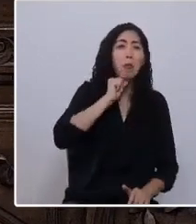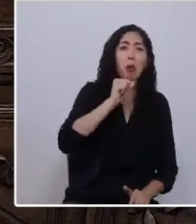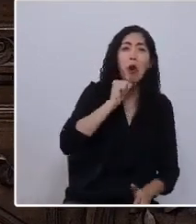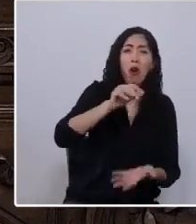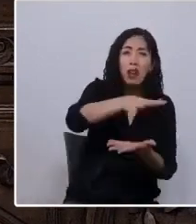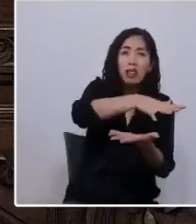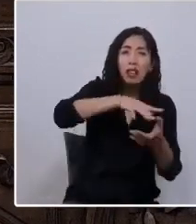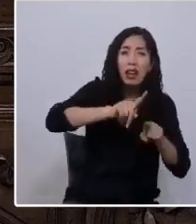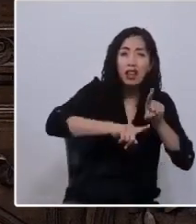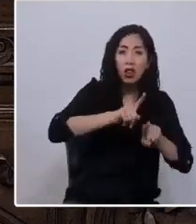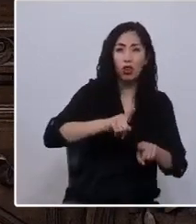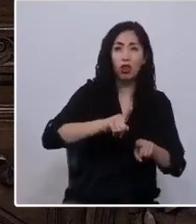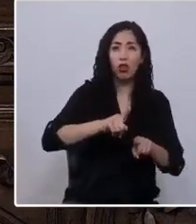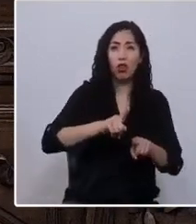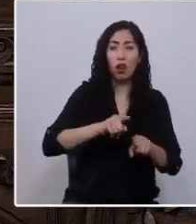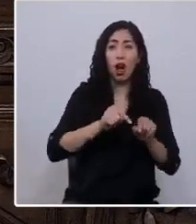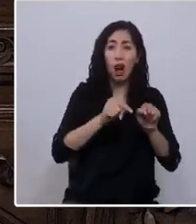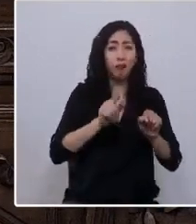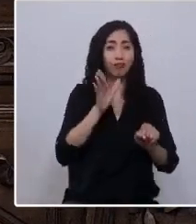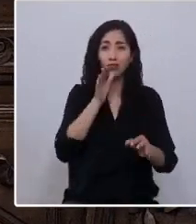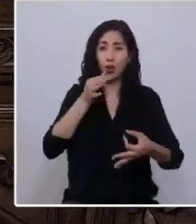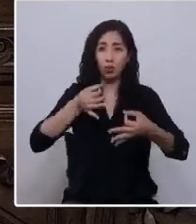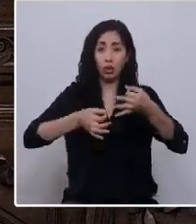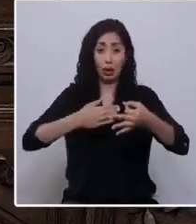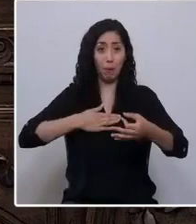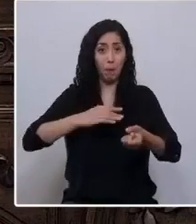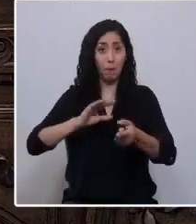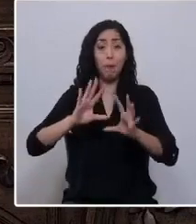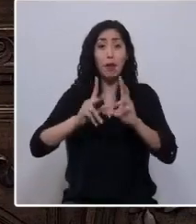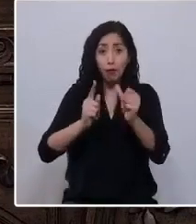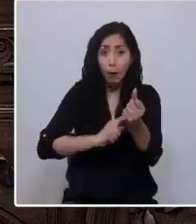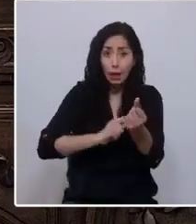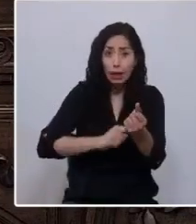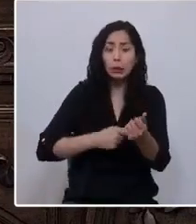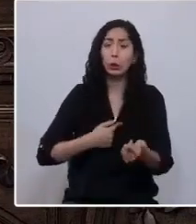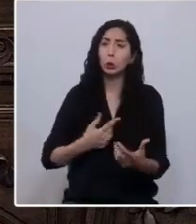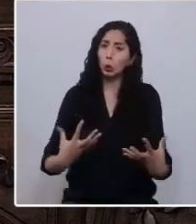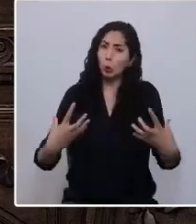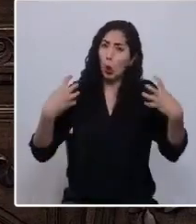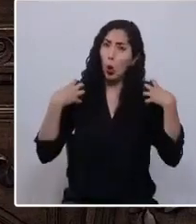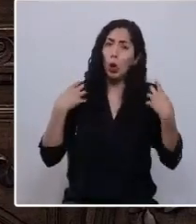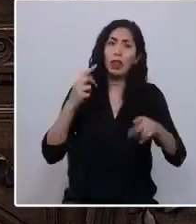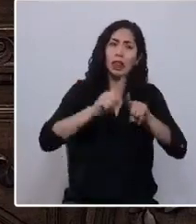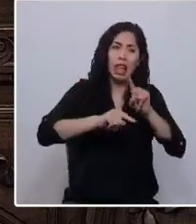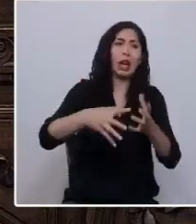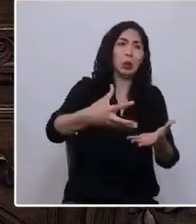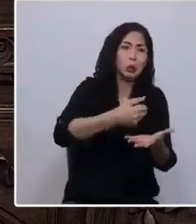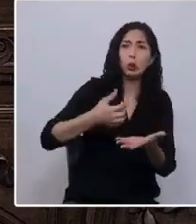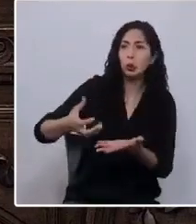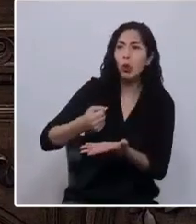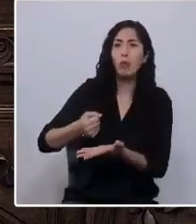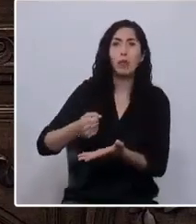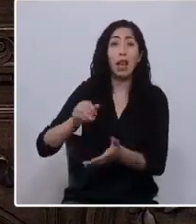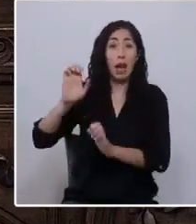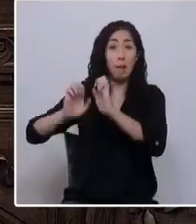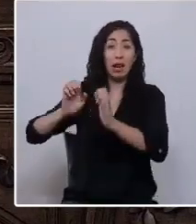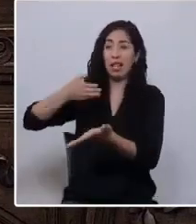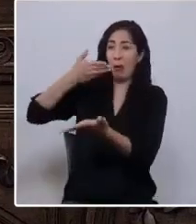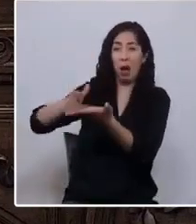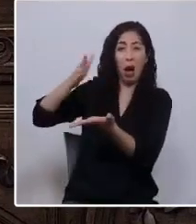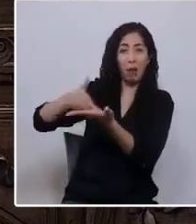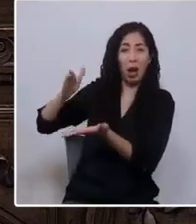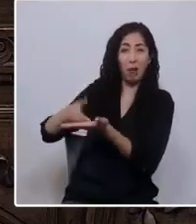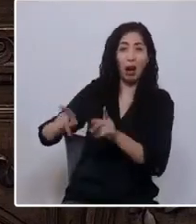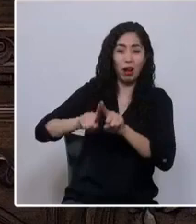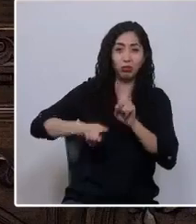despojo y la injusticia, mi familia asumió la digna tarea de recuperar nuestras tierras y expulsar a las empresas forestales de nuestro territorio.